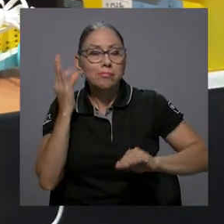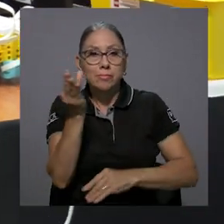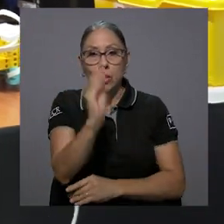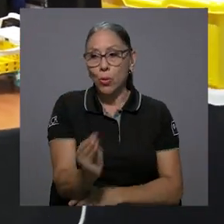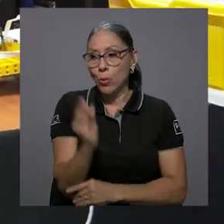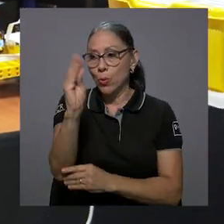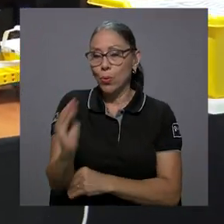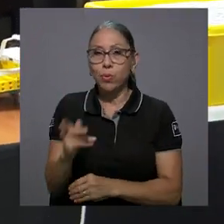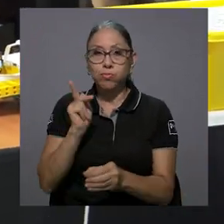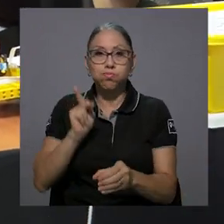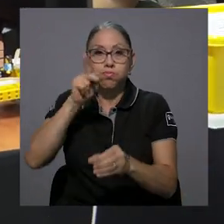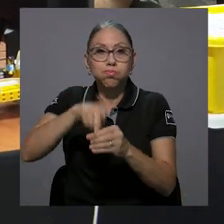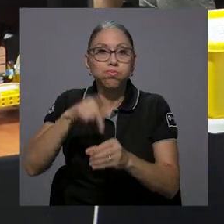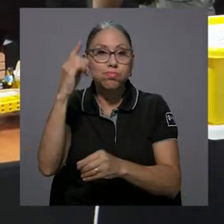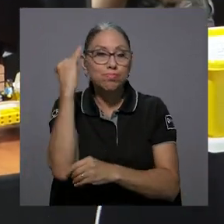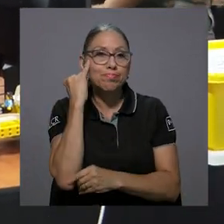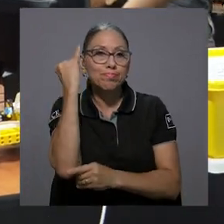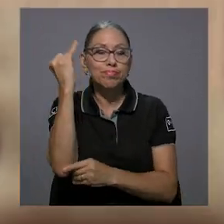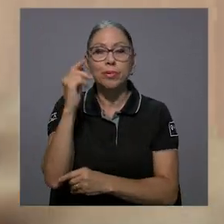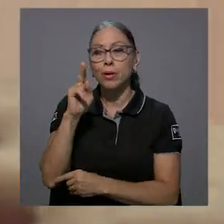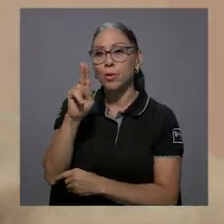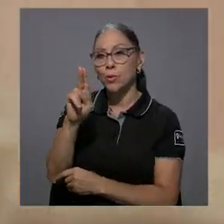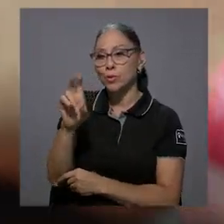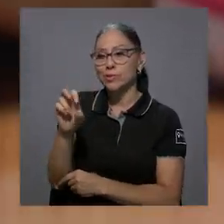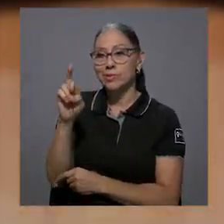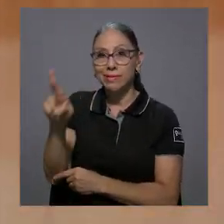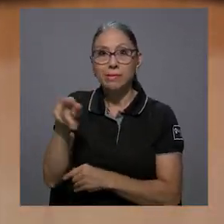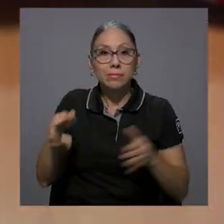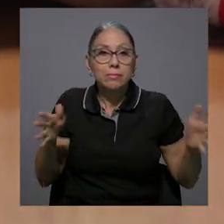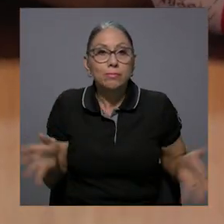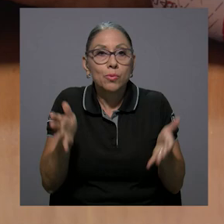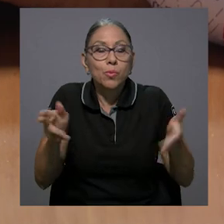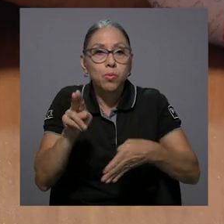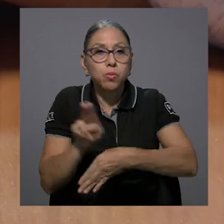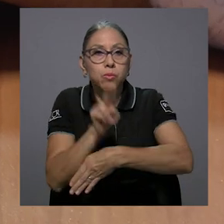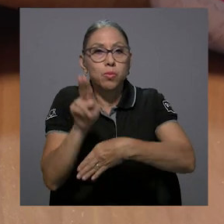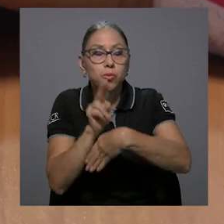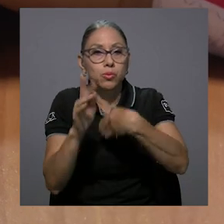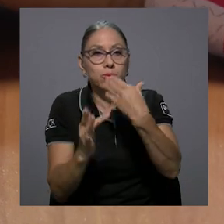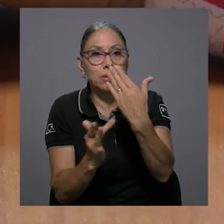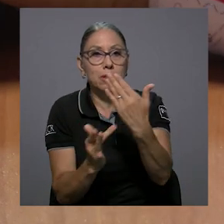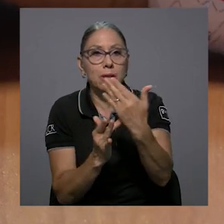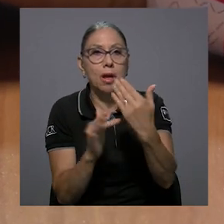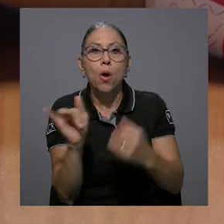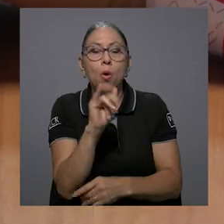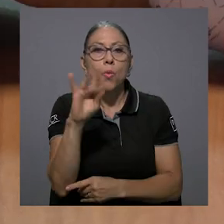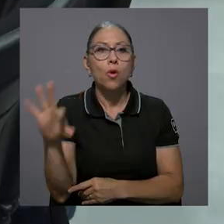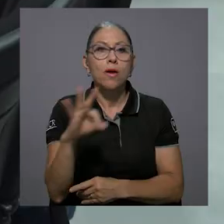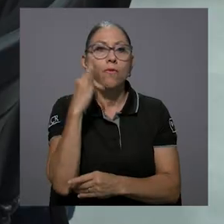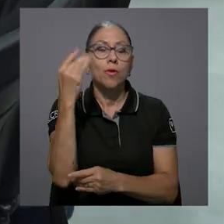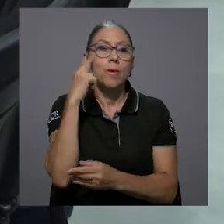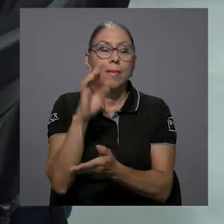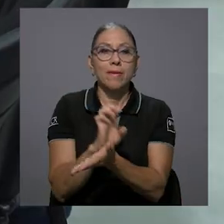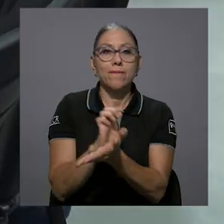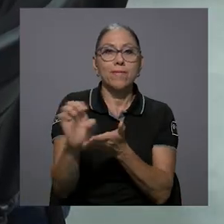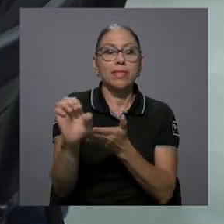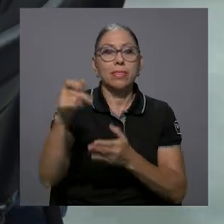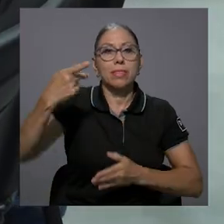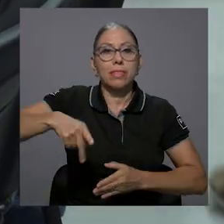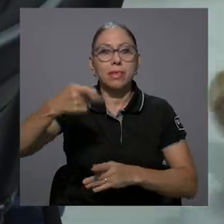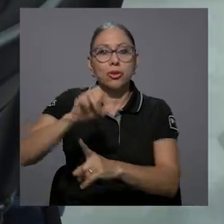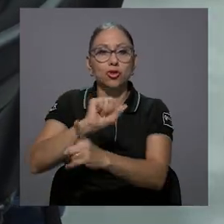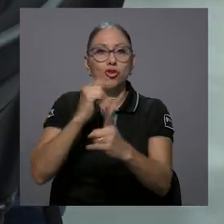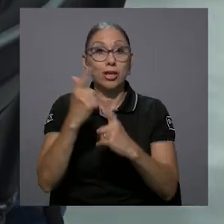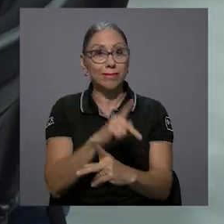jóvenes que participan de una iniciativa de la UCR en donde se promueve el uso de la tecnología como una forma de prevención del riesgo